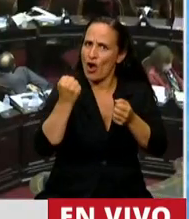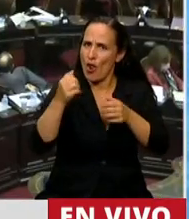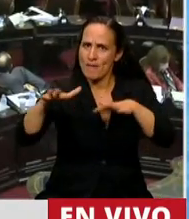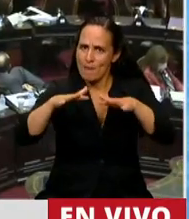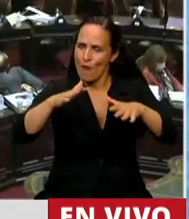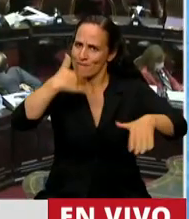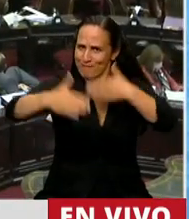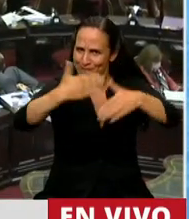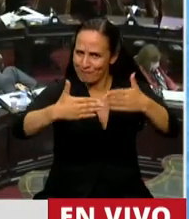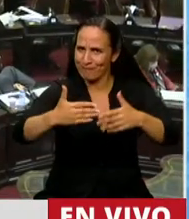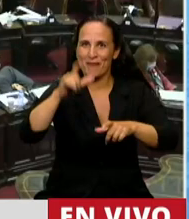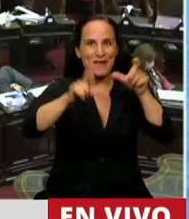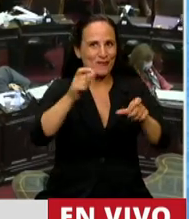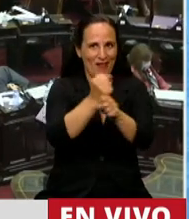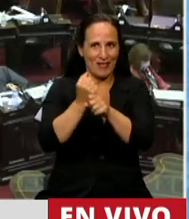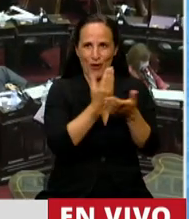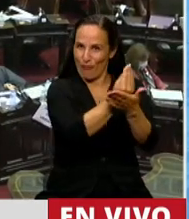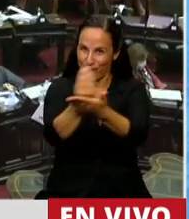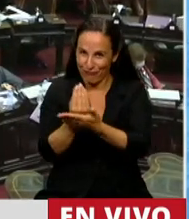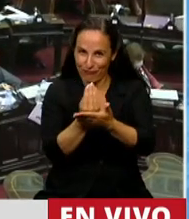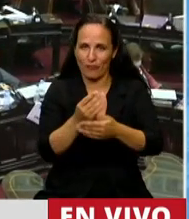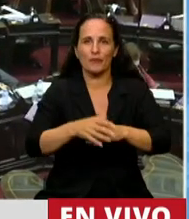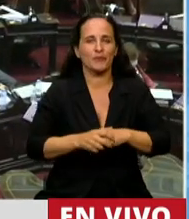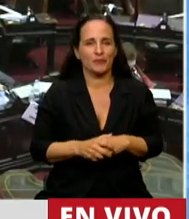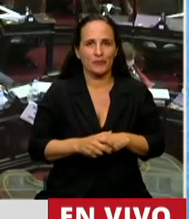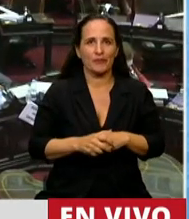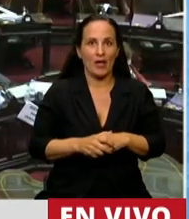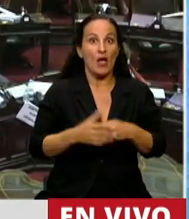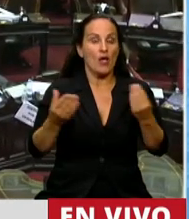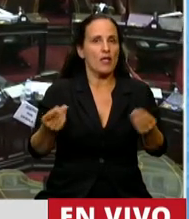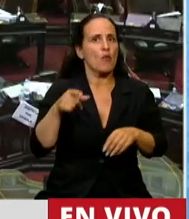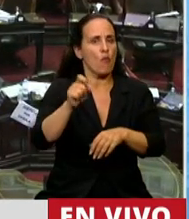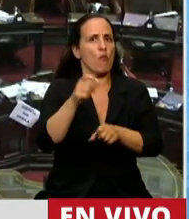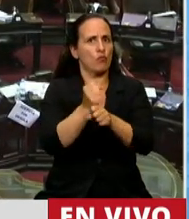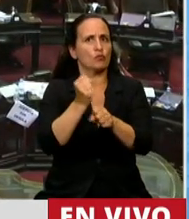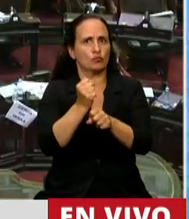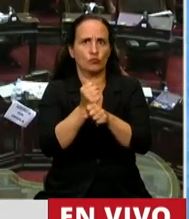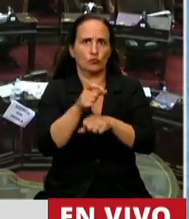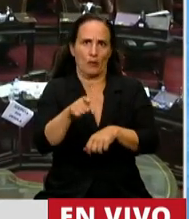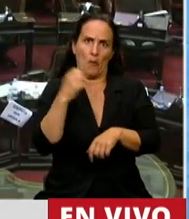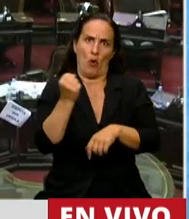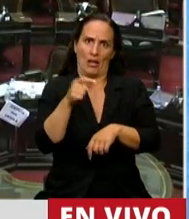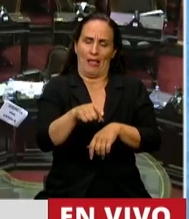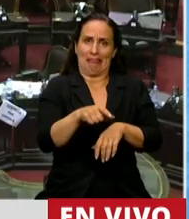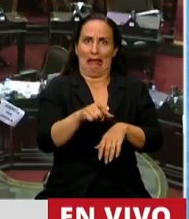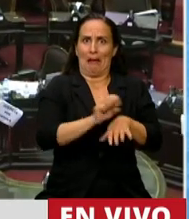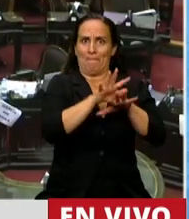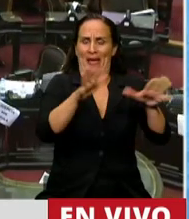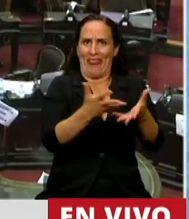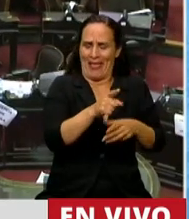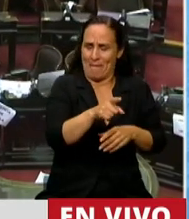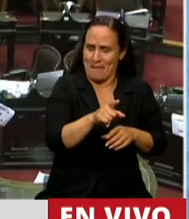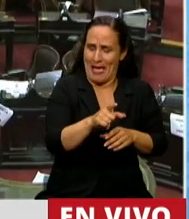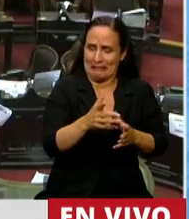generar empleo y poder reconstruir una de las actividades muy golpeadas en esta pandemia, así como fue